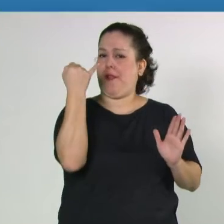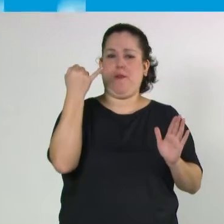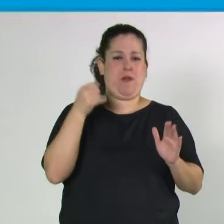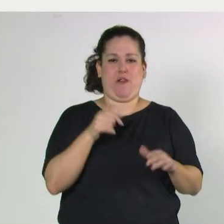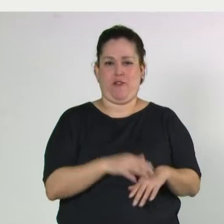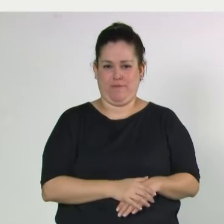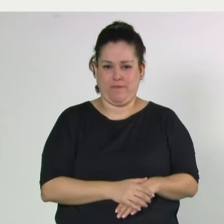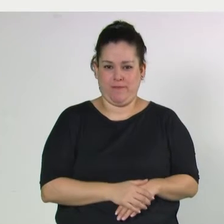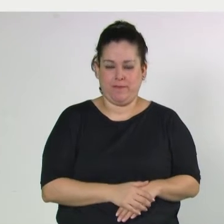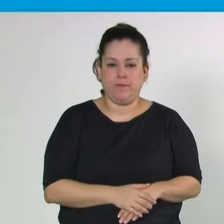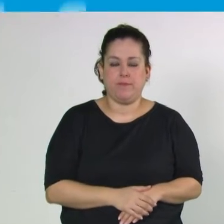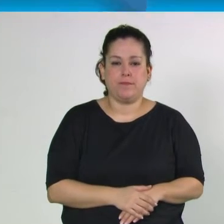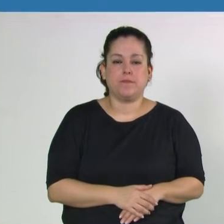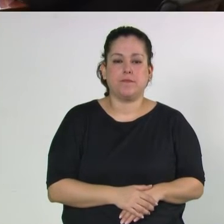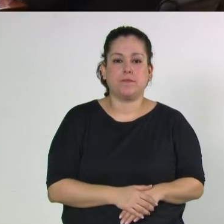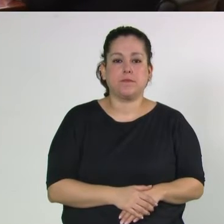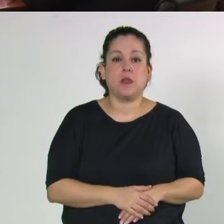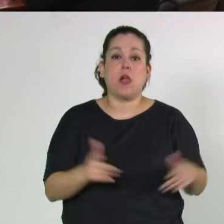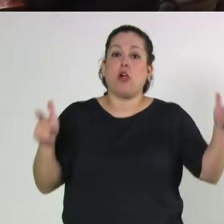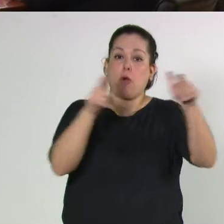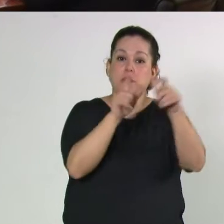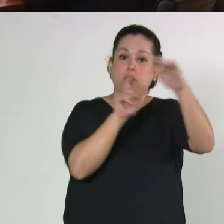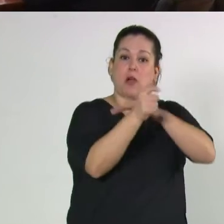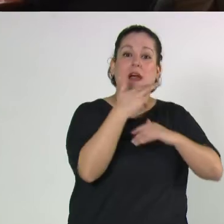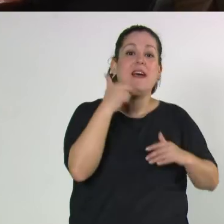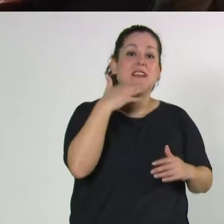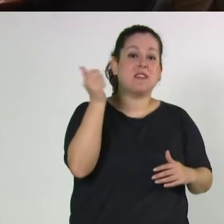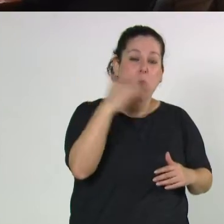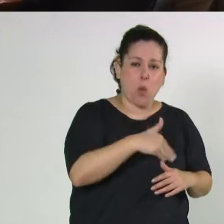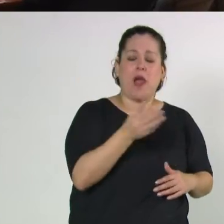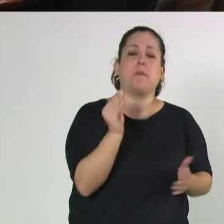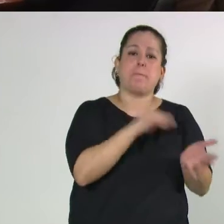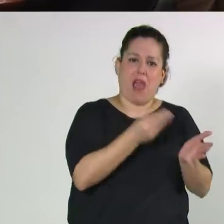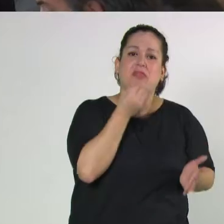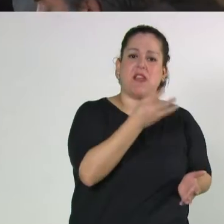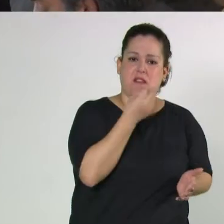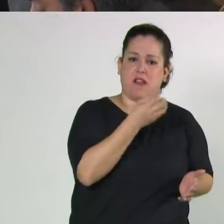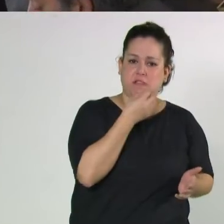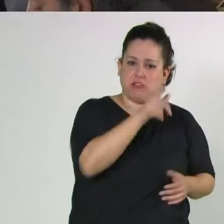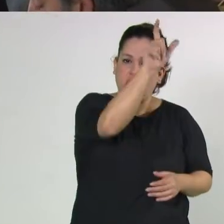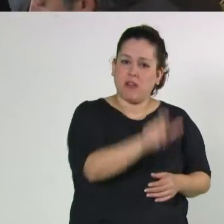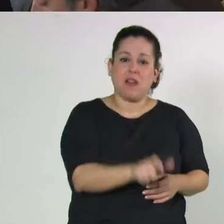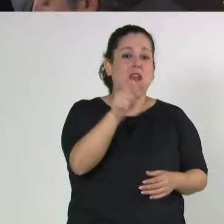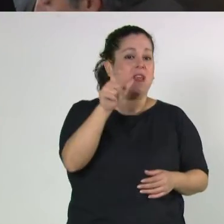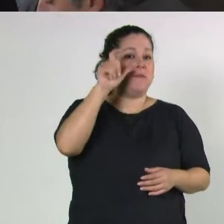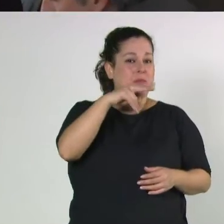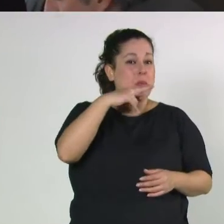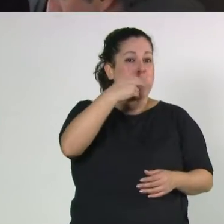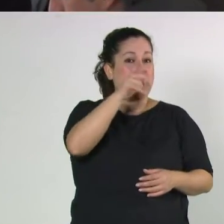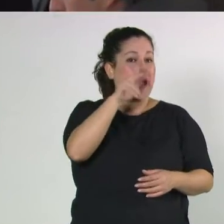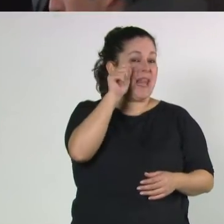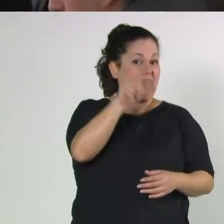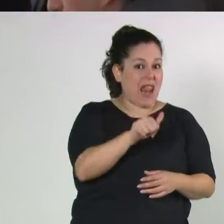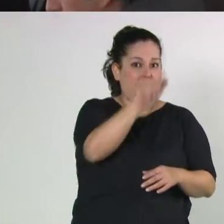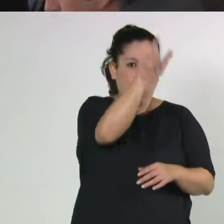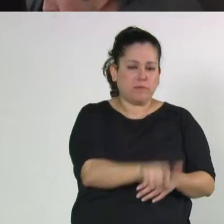palabras. La bicameral de Lara San Juan tomó más declaraciones testimoniales. La bicameral investigadora de Lara San